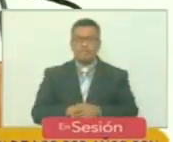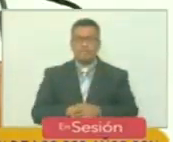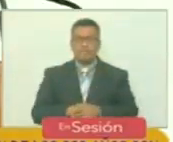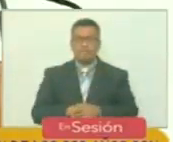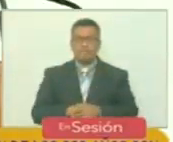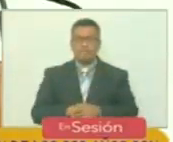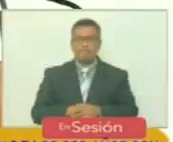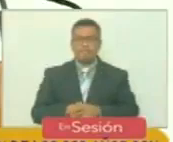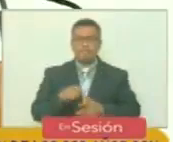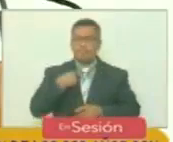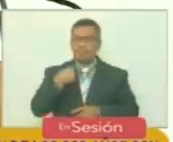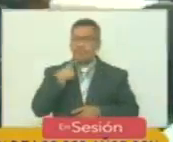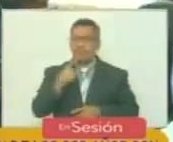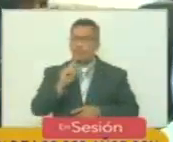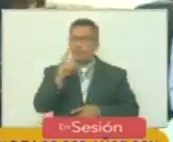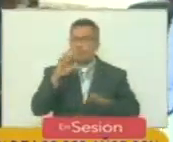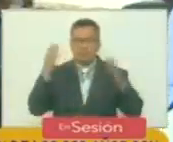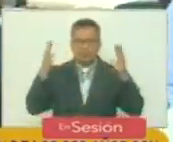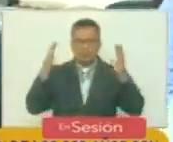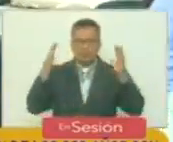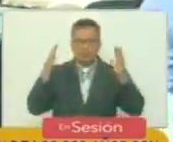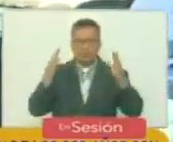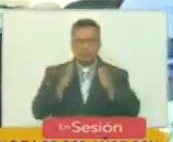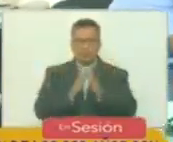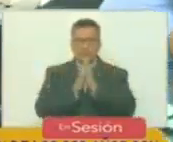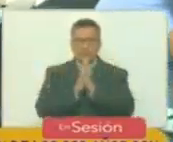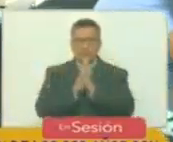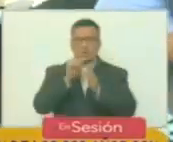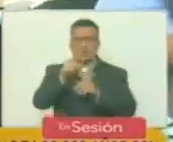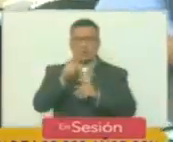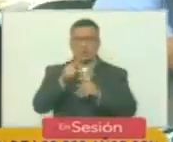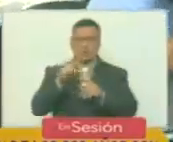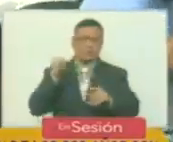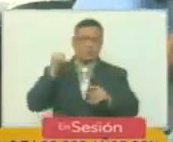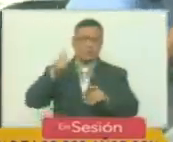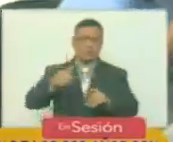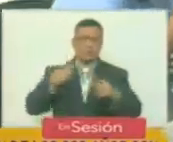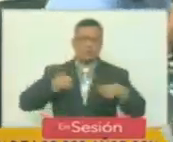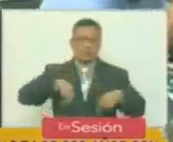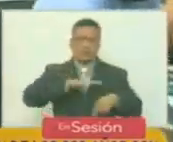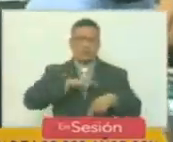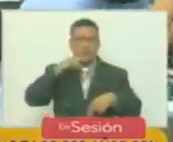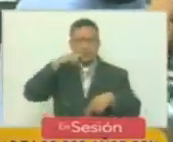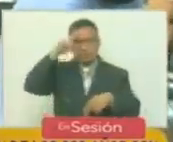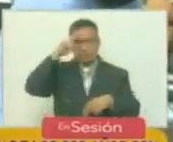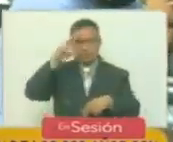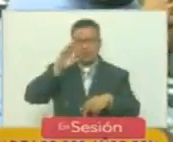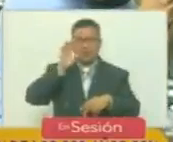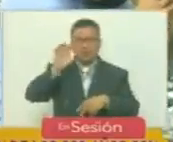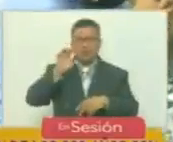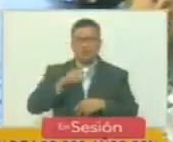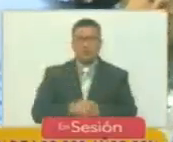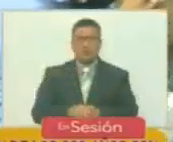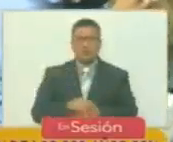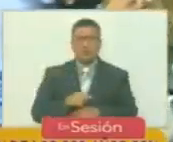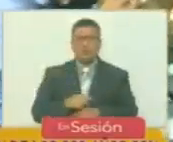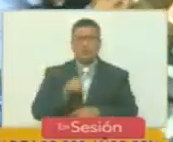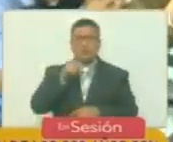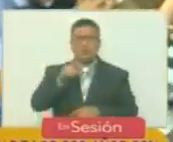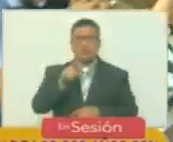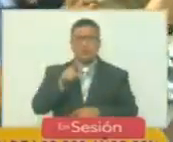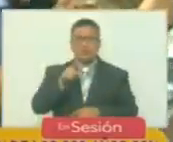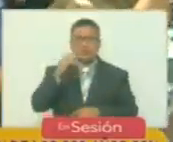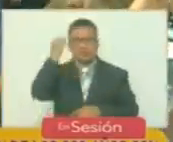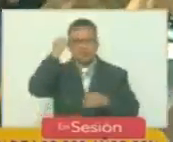Y pido un aplauso para esa inmortalidad de nuestro padre de la patria, para ese